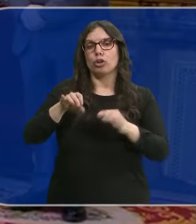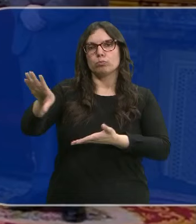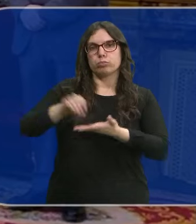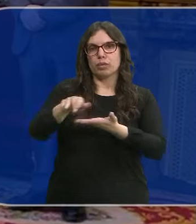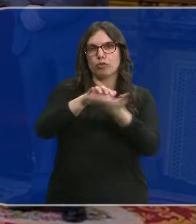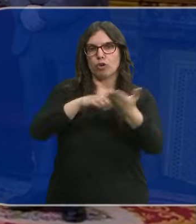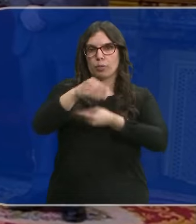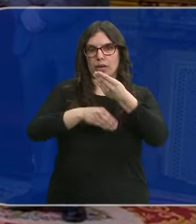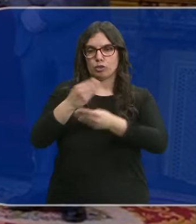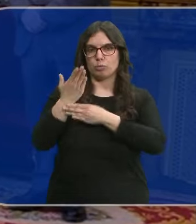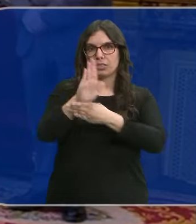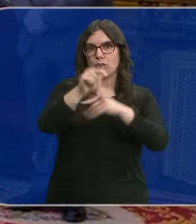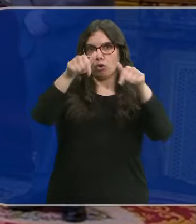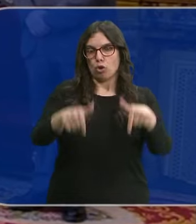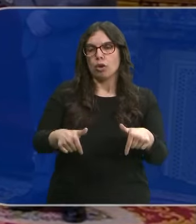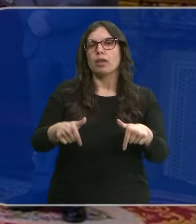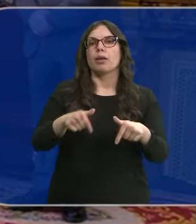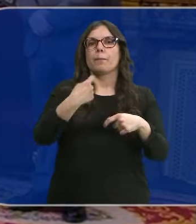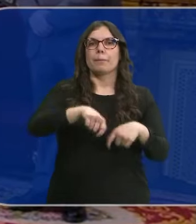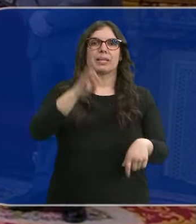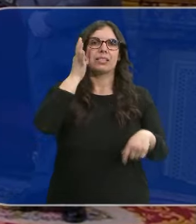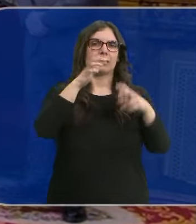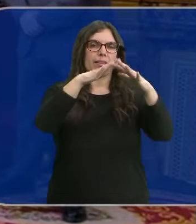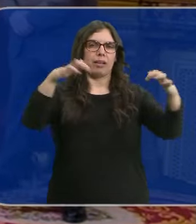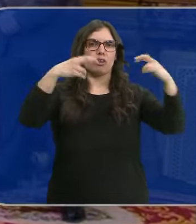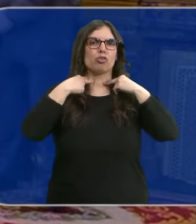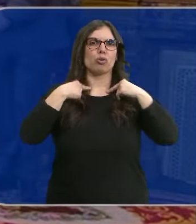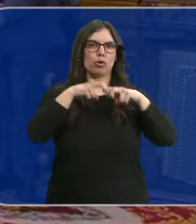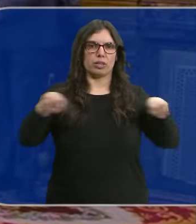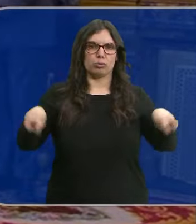recoge en el informe anual que Ángel Gabilondo ha entregado a la presidenta del Congreso.